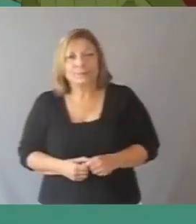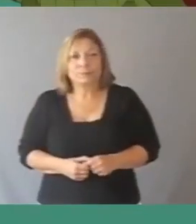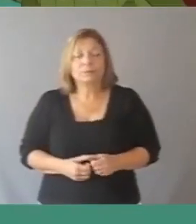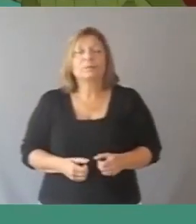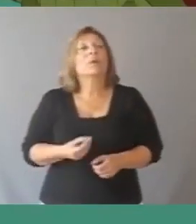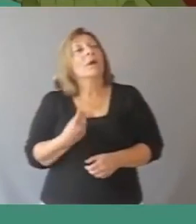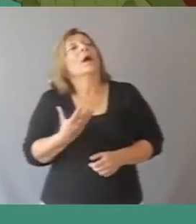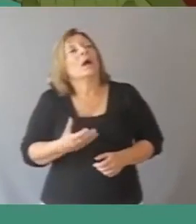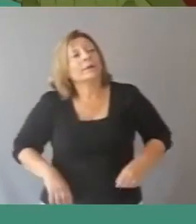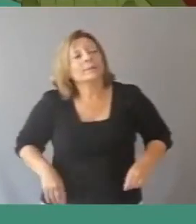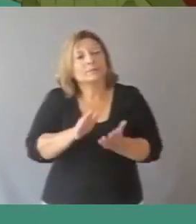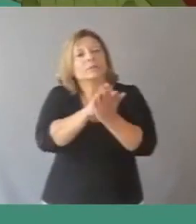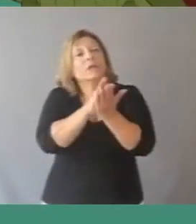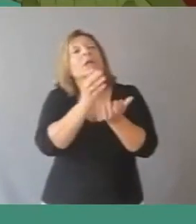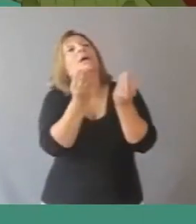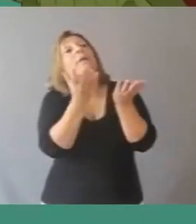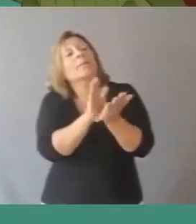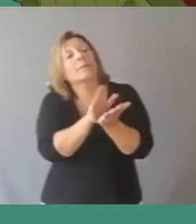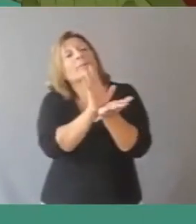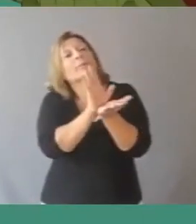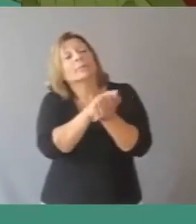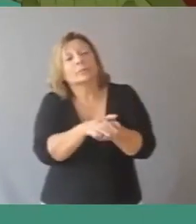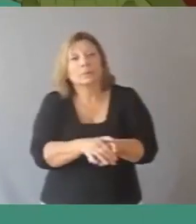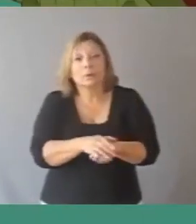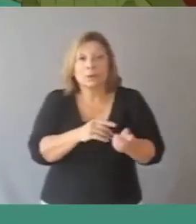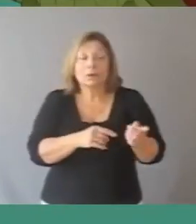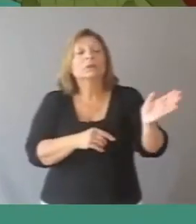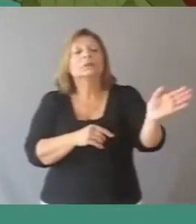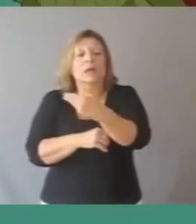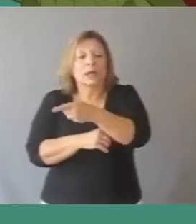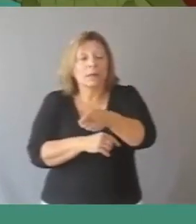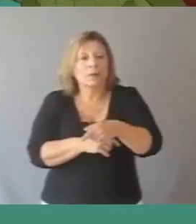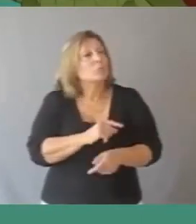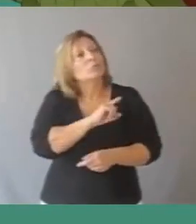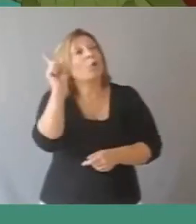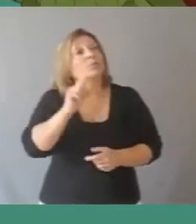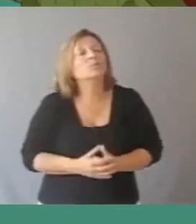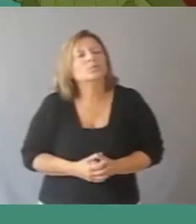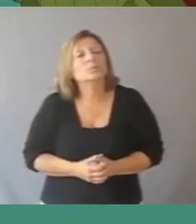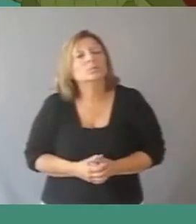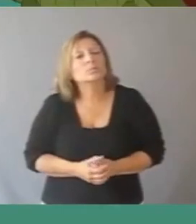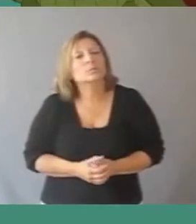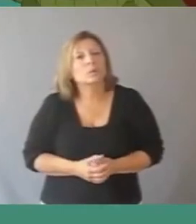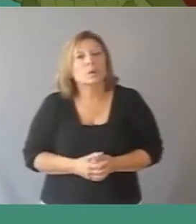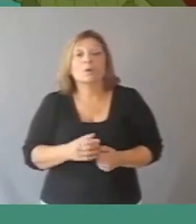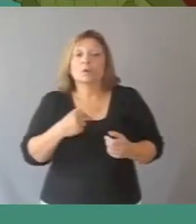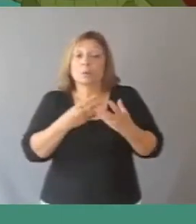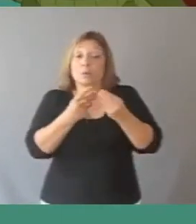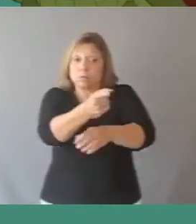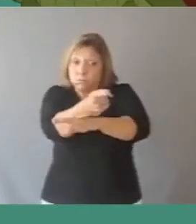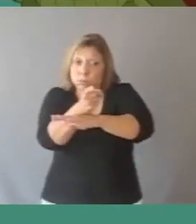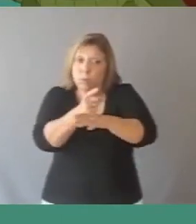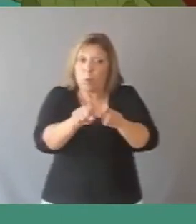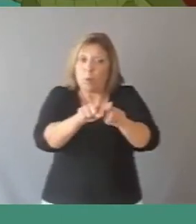oficial. —¿Qué hay? —respondieron los yacarés. —¡Saquen ese otro dique! —¡No lo sacamos! —¡Lo